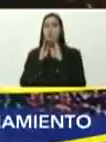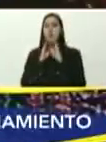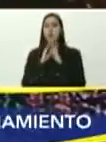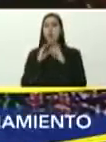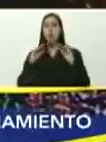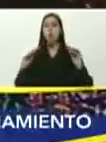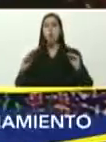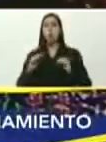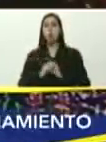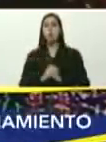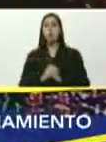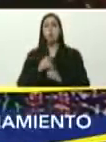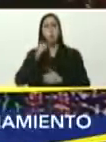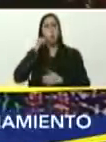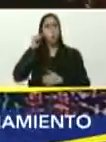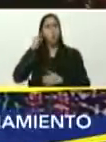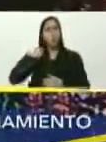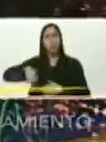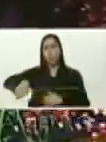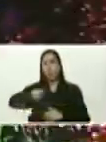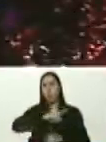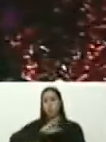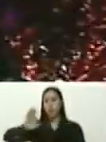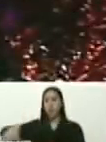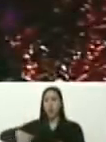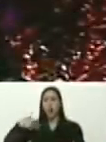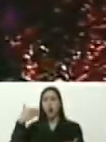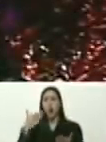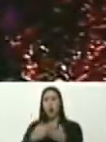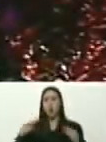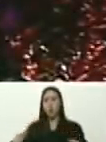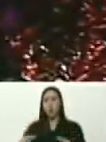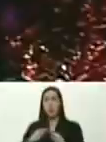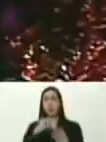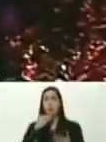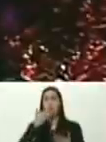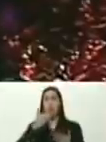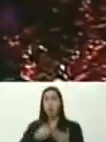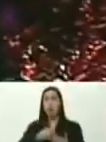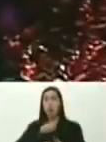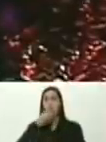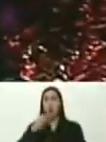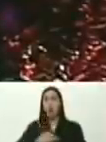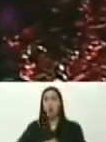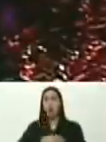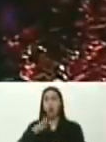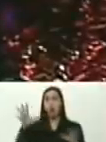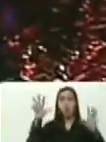todos, y para todas, hasta pronto, muchas gracias, buenas noches.